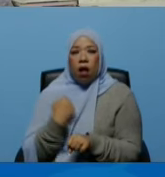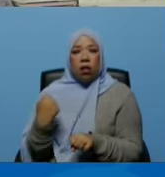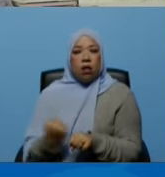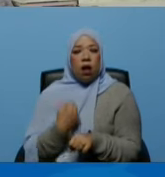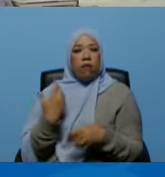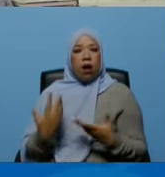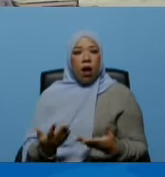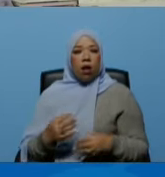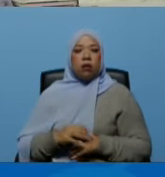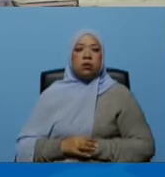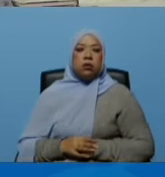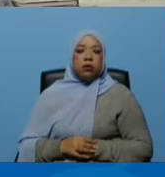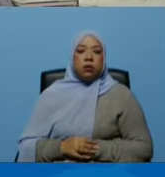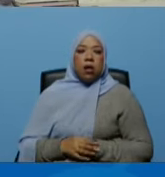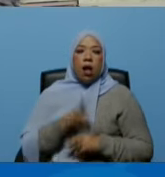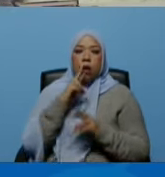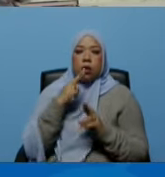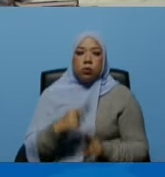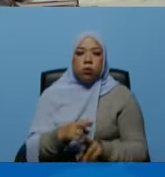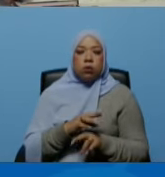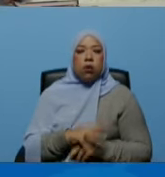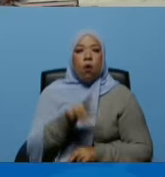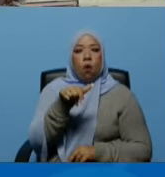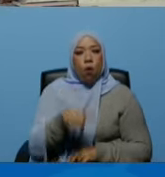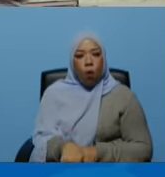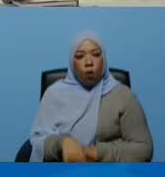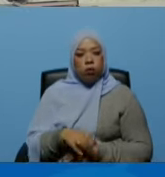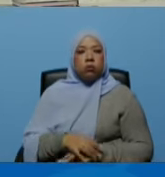dar resultado hoy